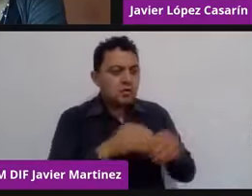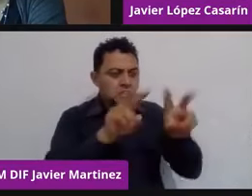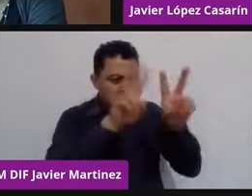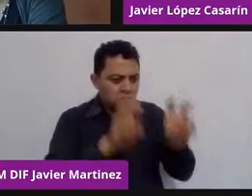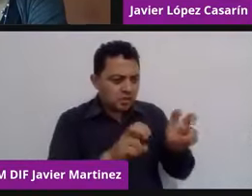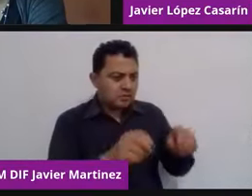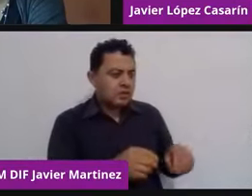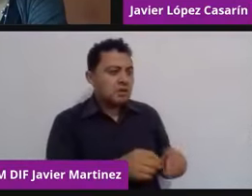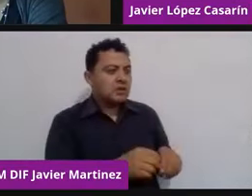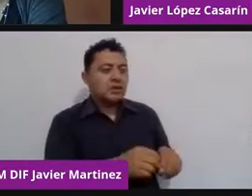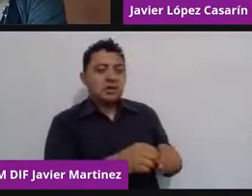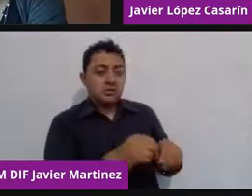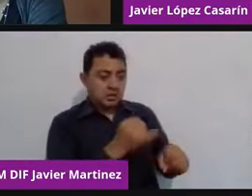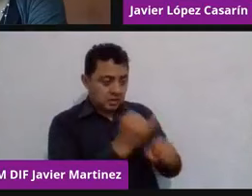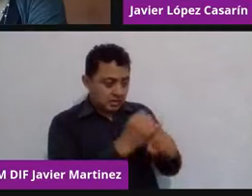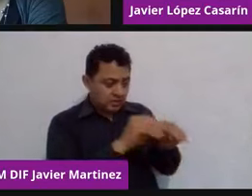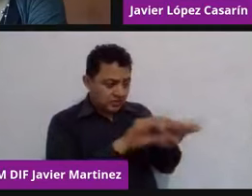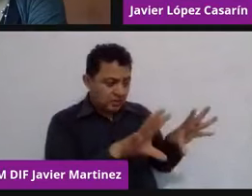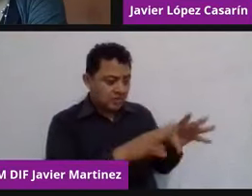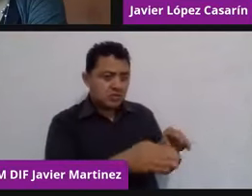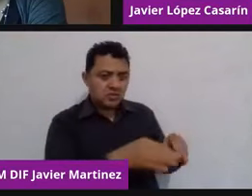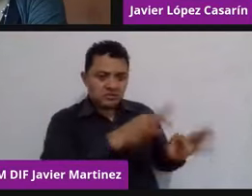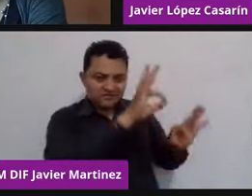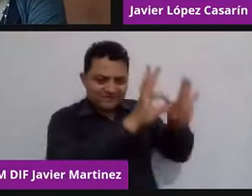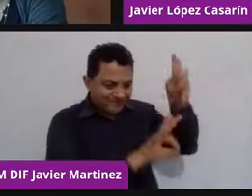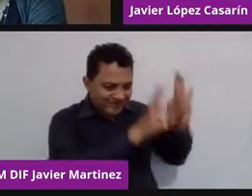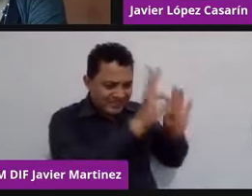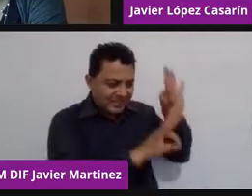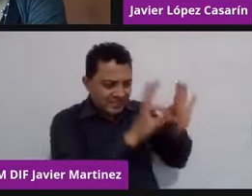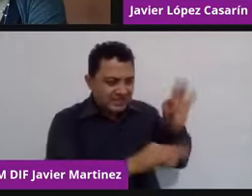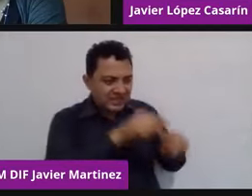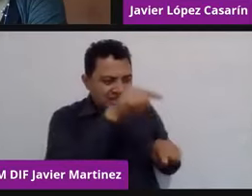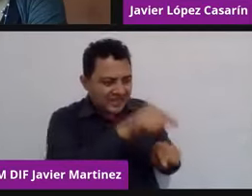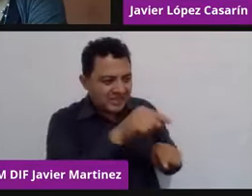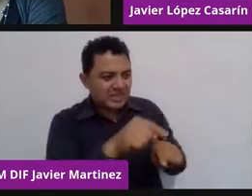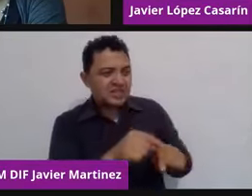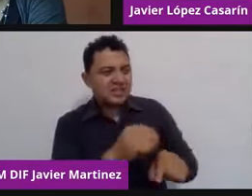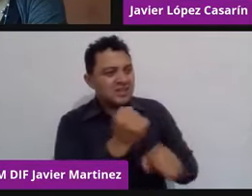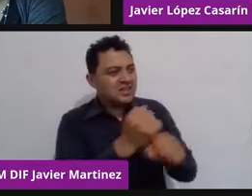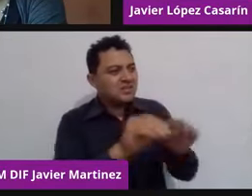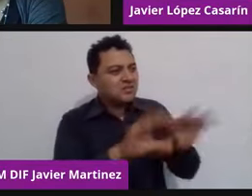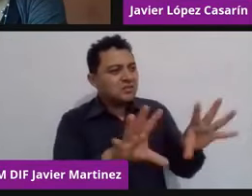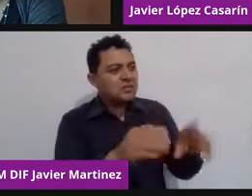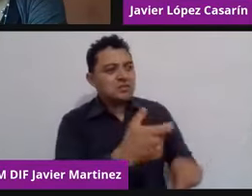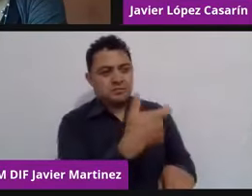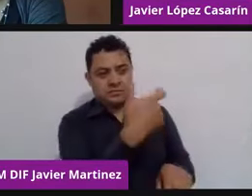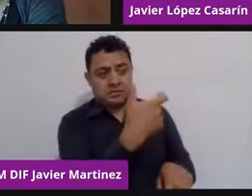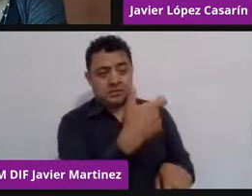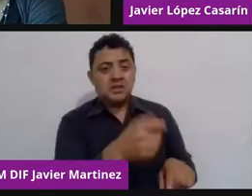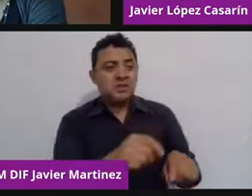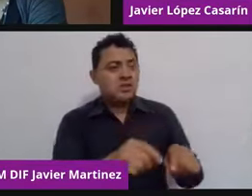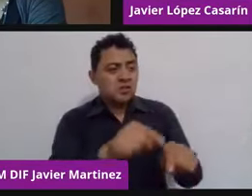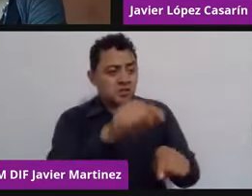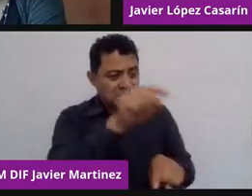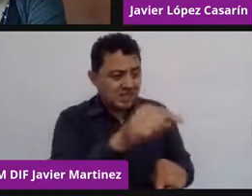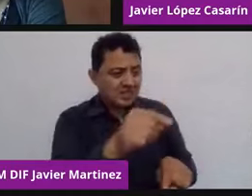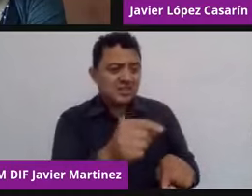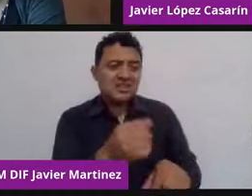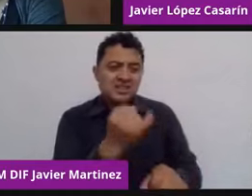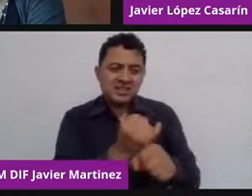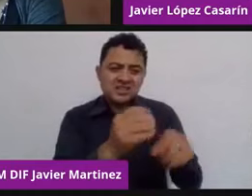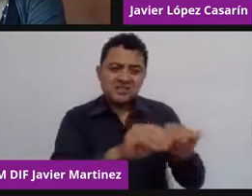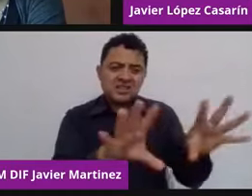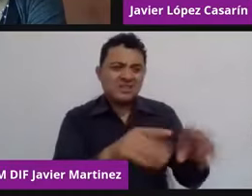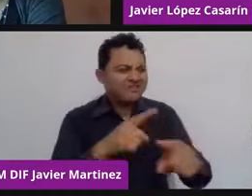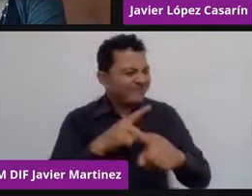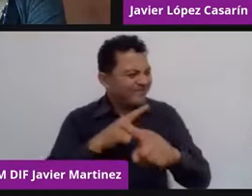documento, en fin. Entonces, ya sucede. ¿Qué tenemos que hacer? Pues bueno, tenemos que tener regulaciones en cuanto a